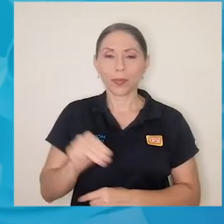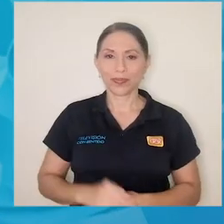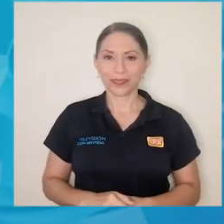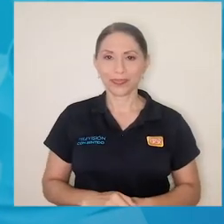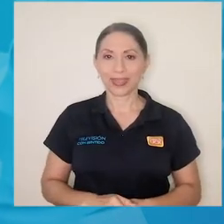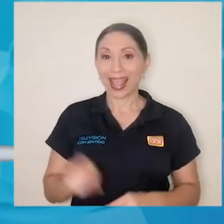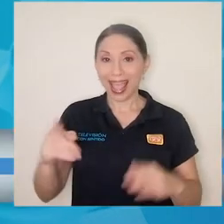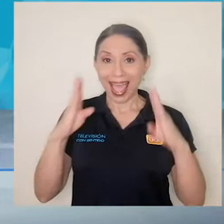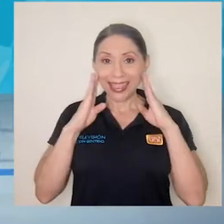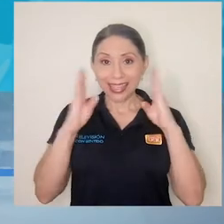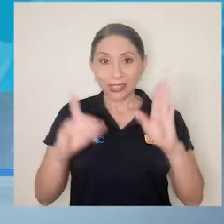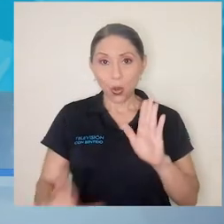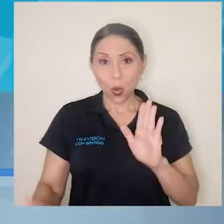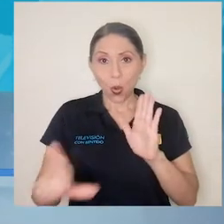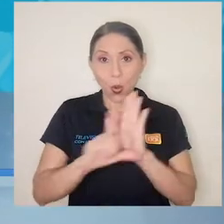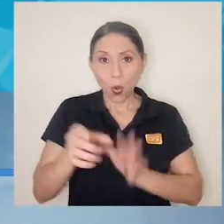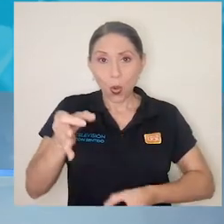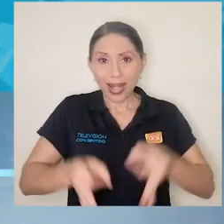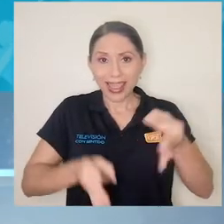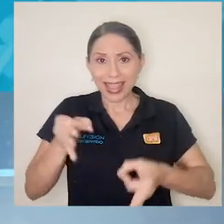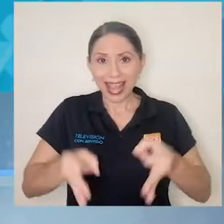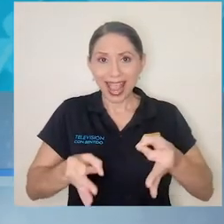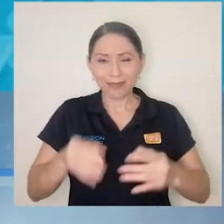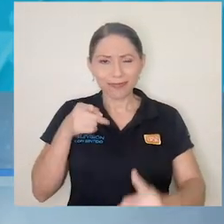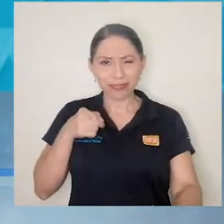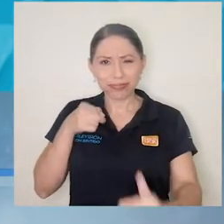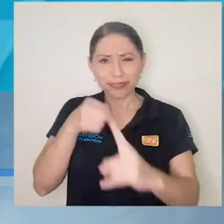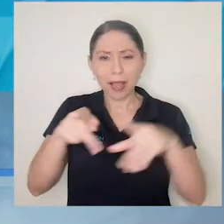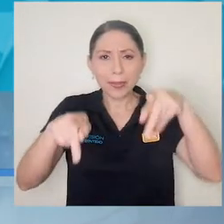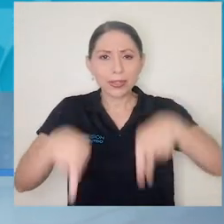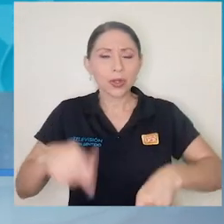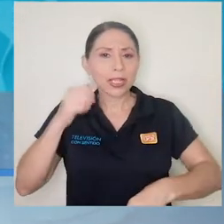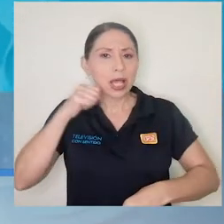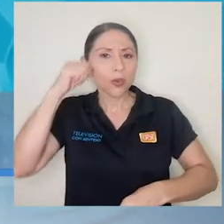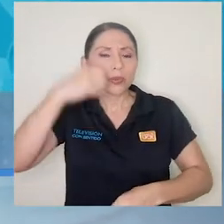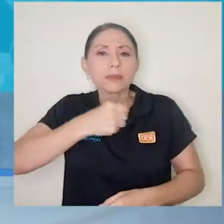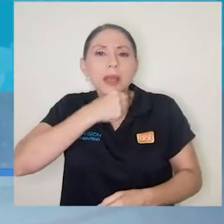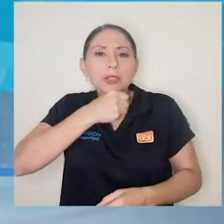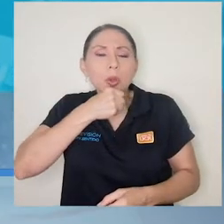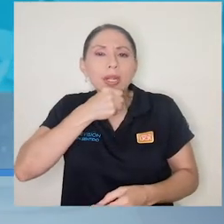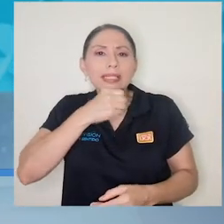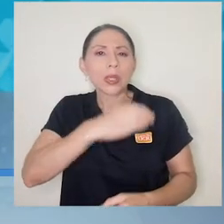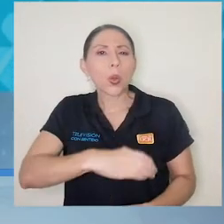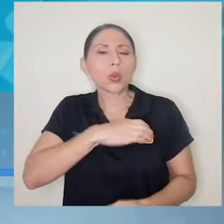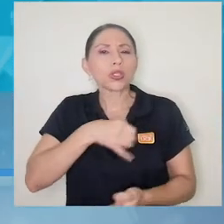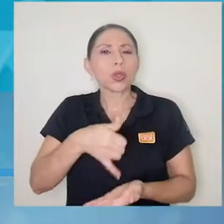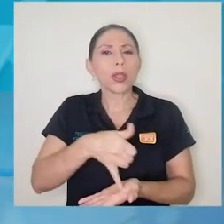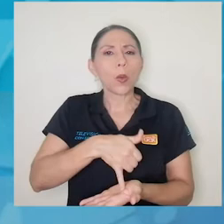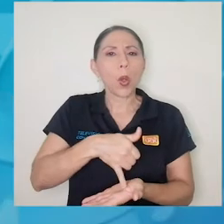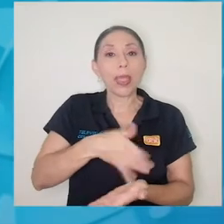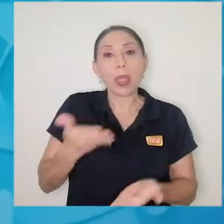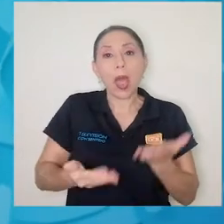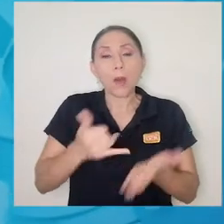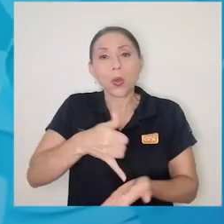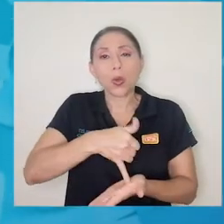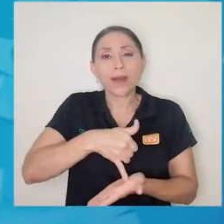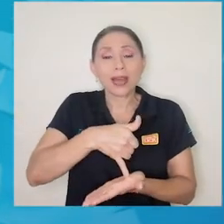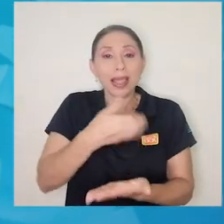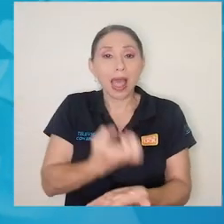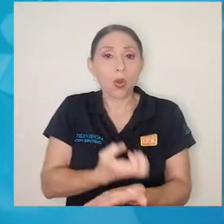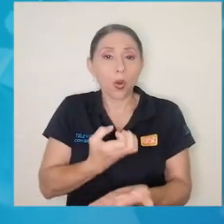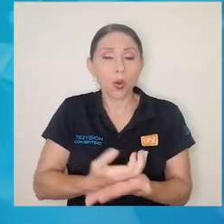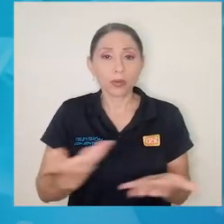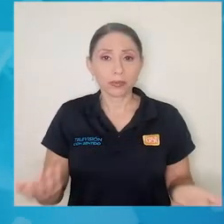orientada a personas adultas mayores en condición de vulnerabilidad. Puede ser vulnerabilidad económica,